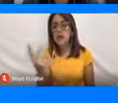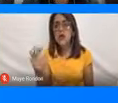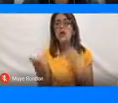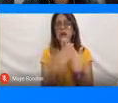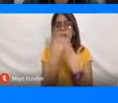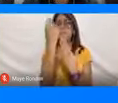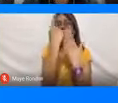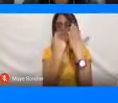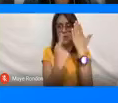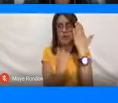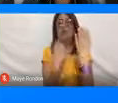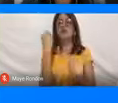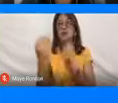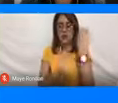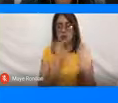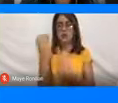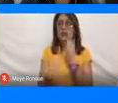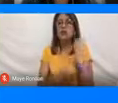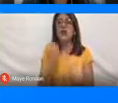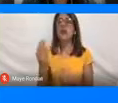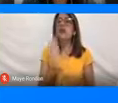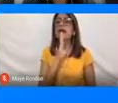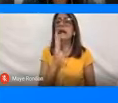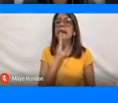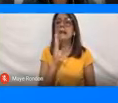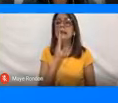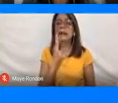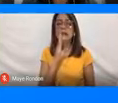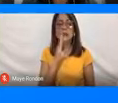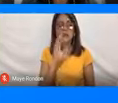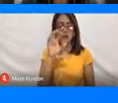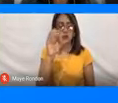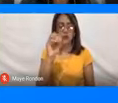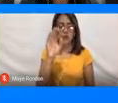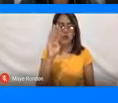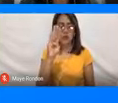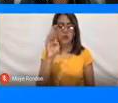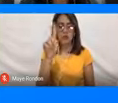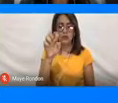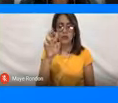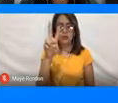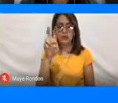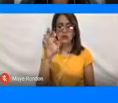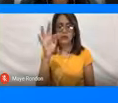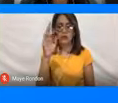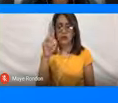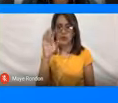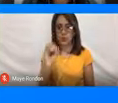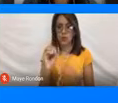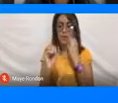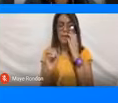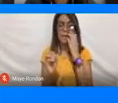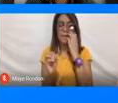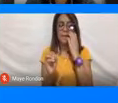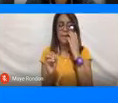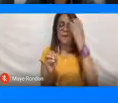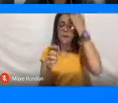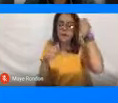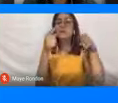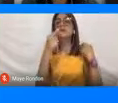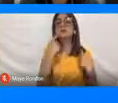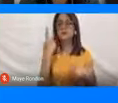es una encuesta que se realizó por parte del observatorio y no se evidencia que para el